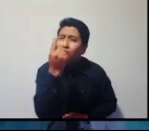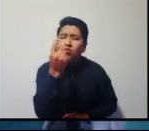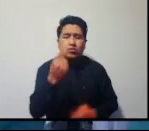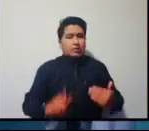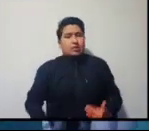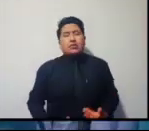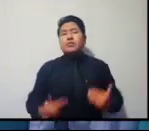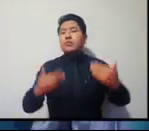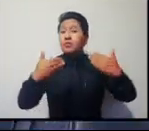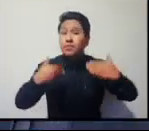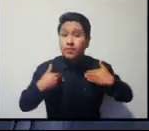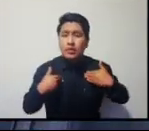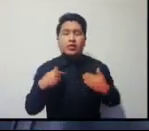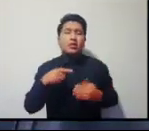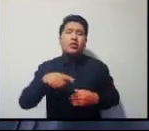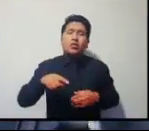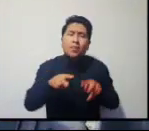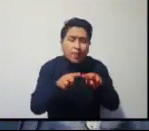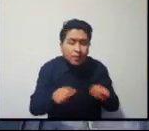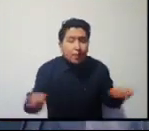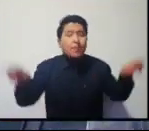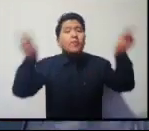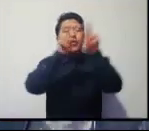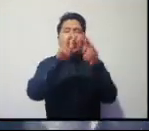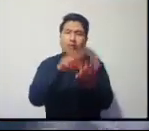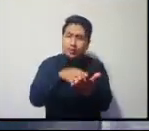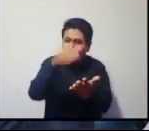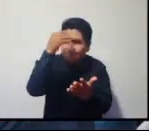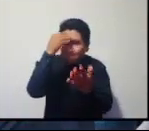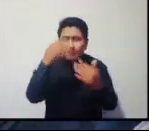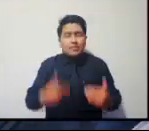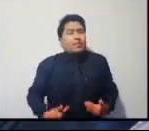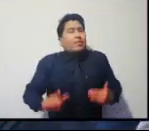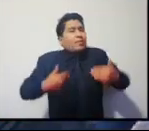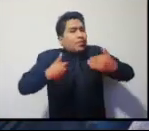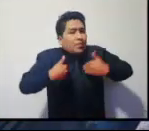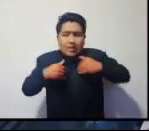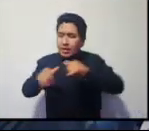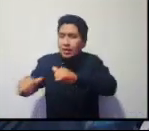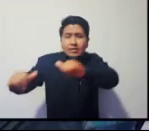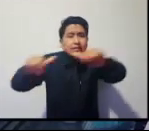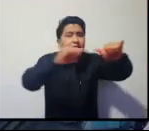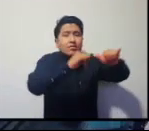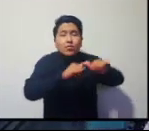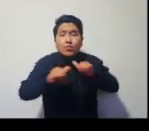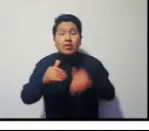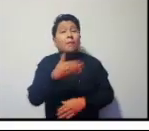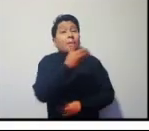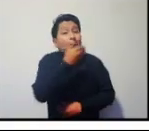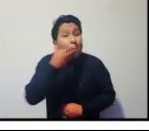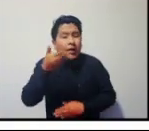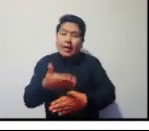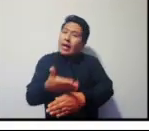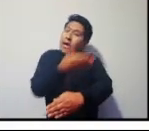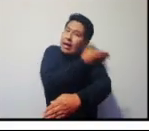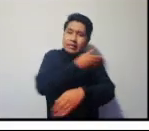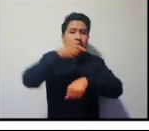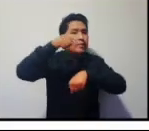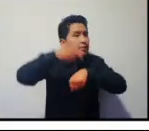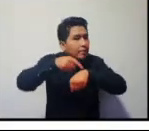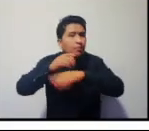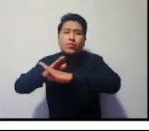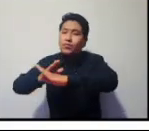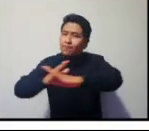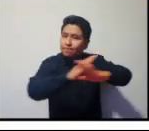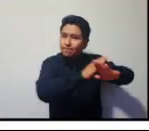de la vida. Aprendamos a valorar la vida de las personas, nuestras propias vidas de nuestra gente. Estamos a tiempo de evitar